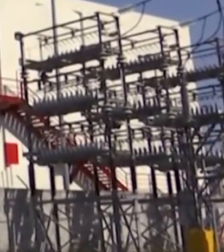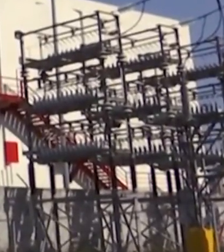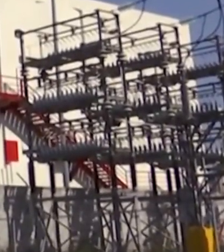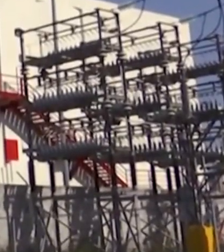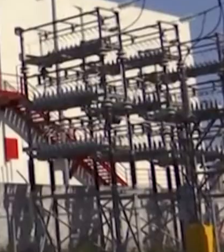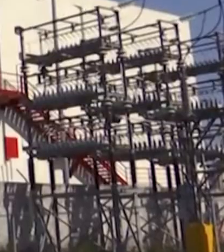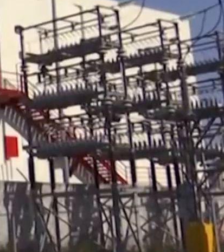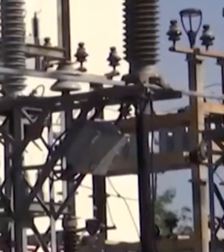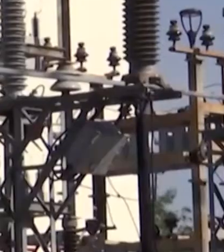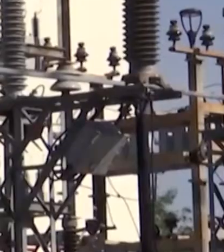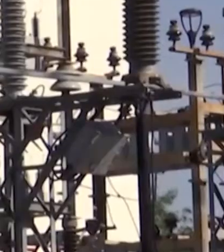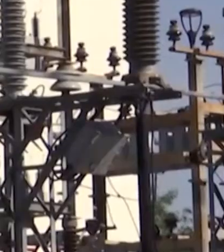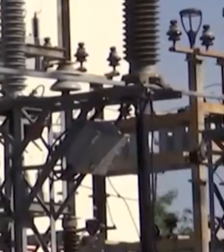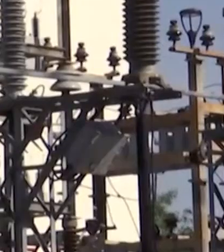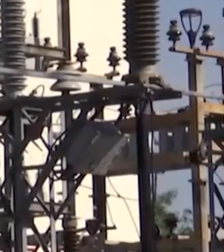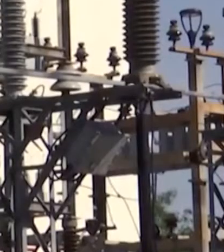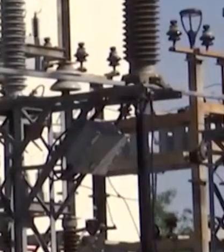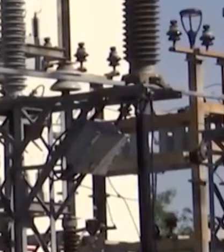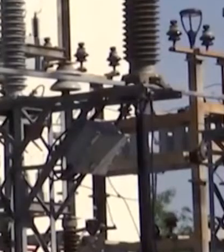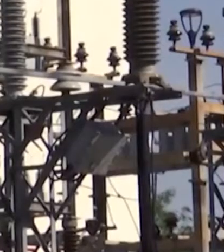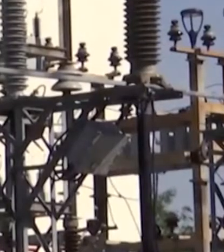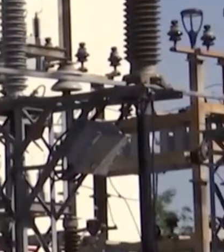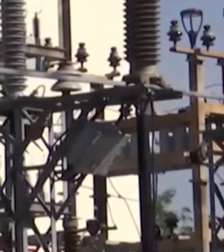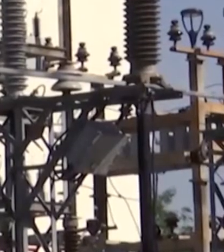hidroeléctricas.